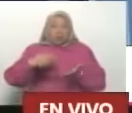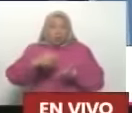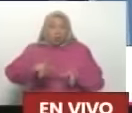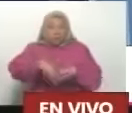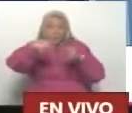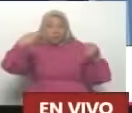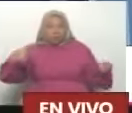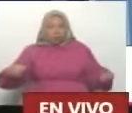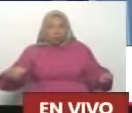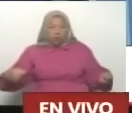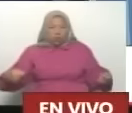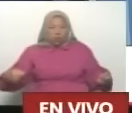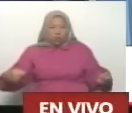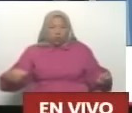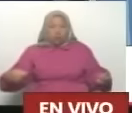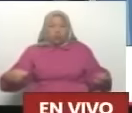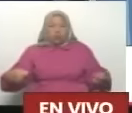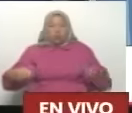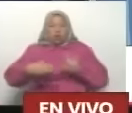¿Verdad?